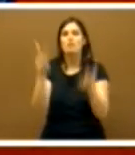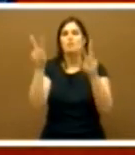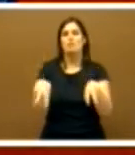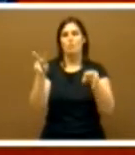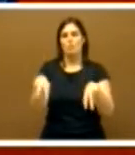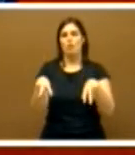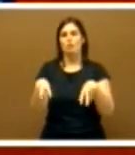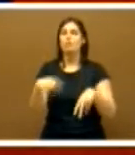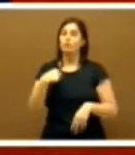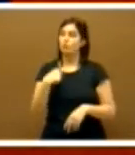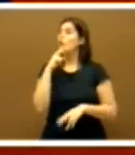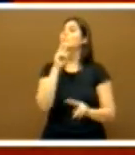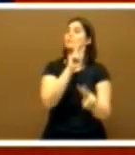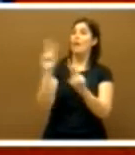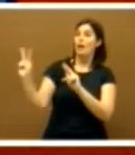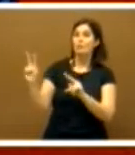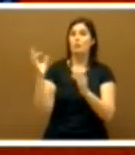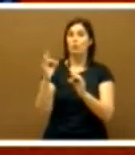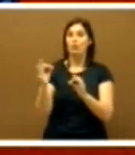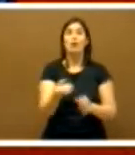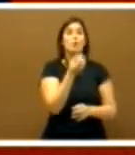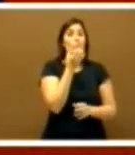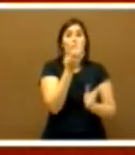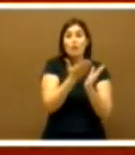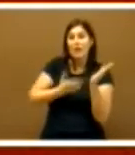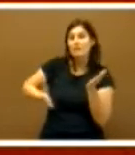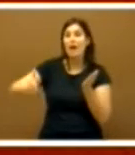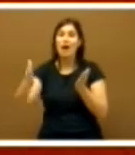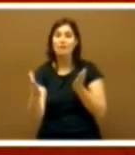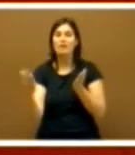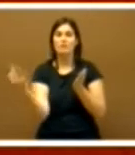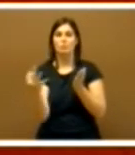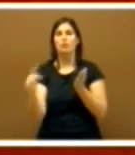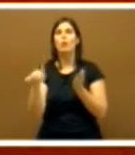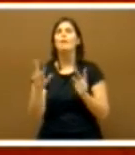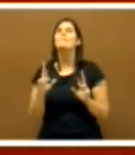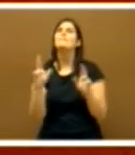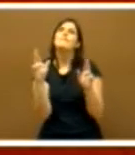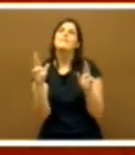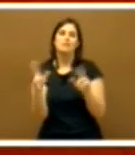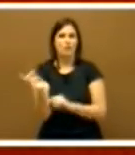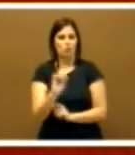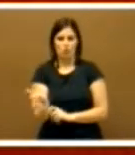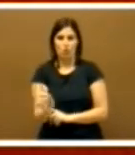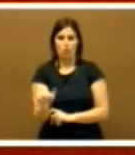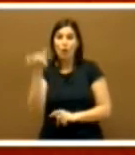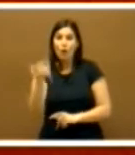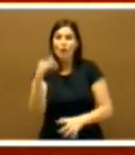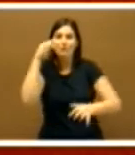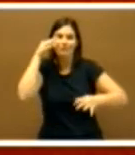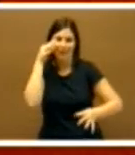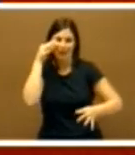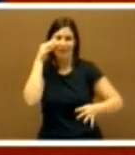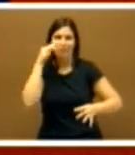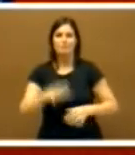A ellos les digo que la alternativa al Partido Socialista no es hoy un deseo, sino una realidad.